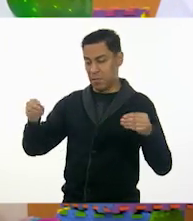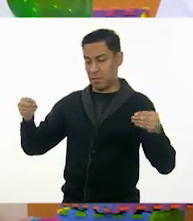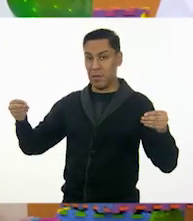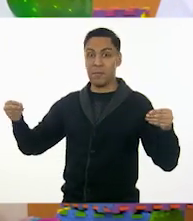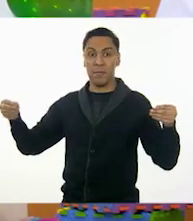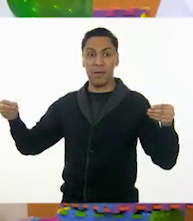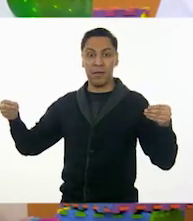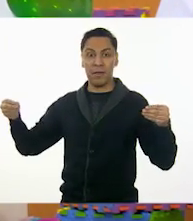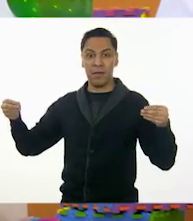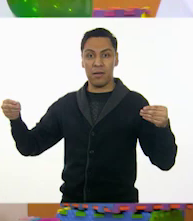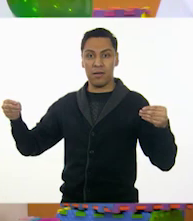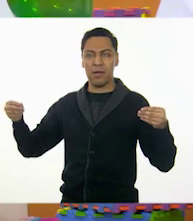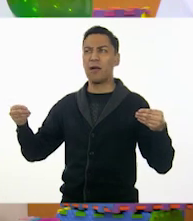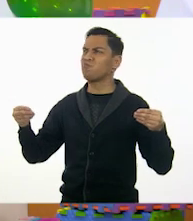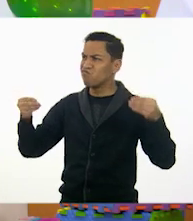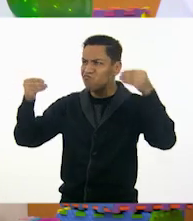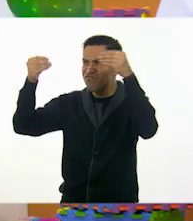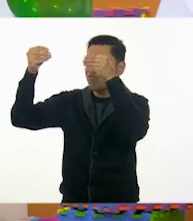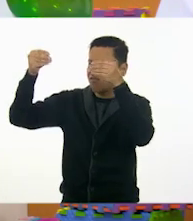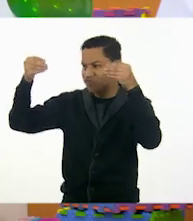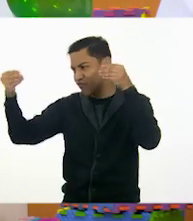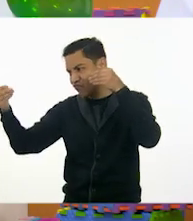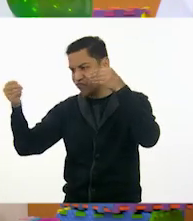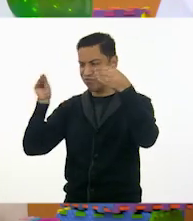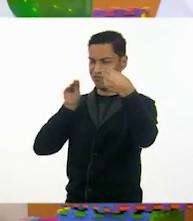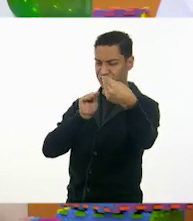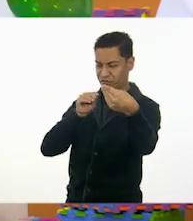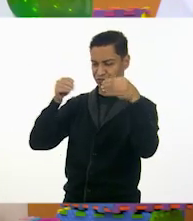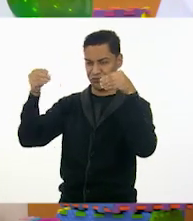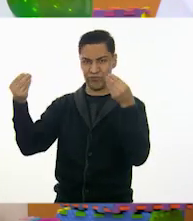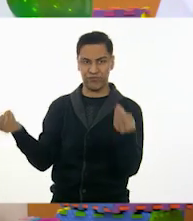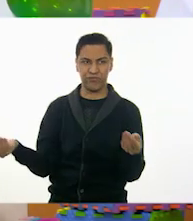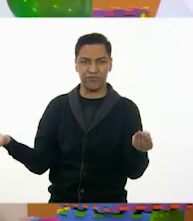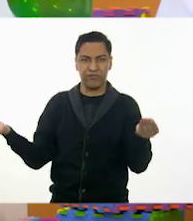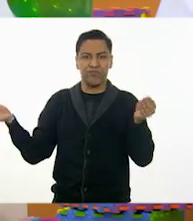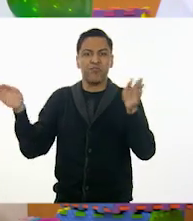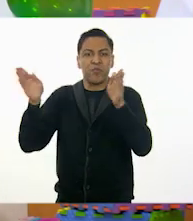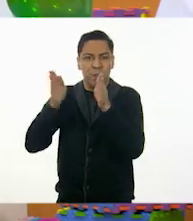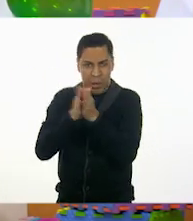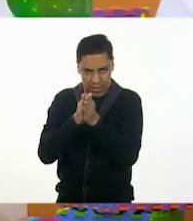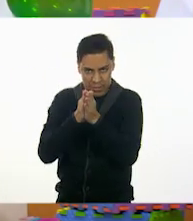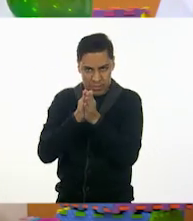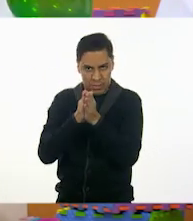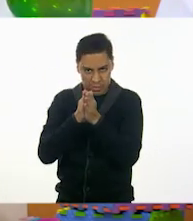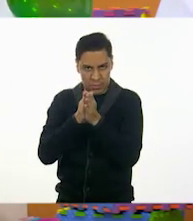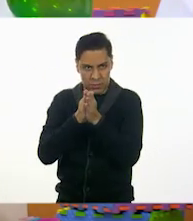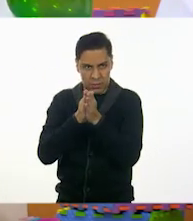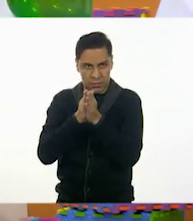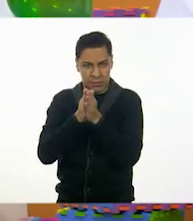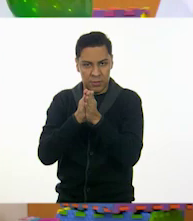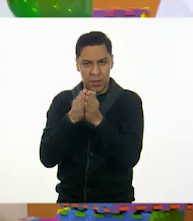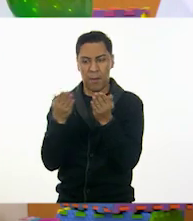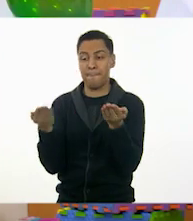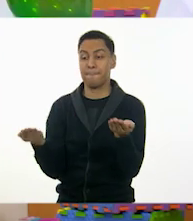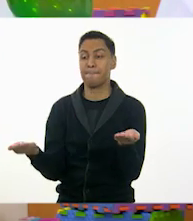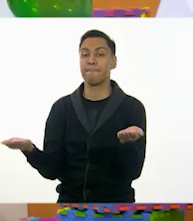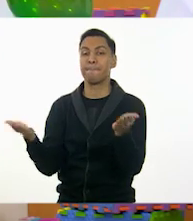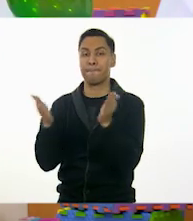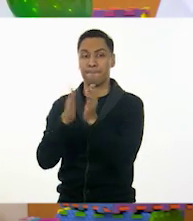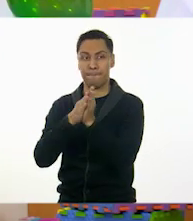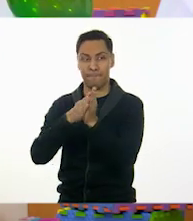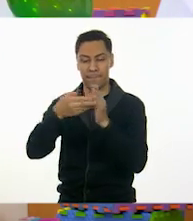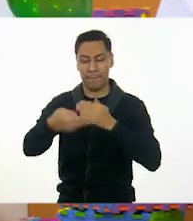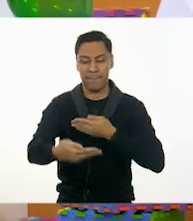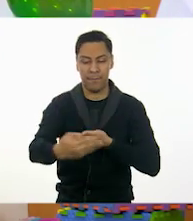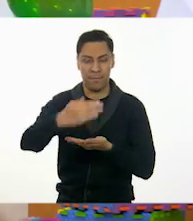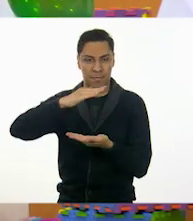Y vamos a ver qué forma sale. Lo vamos a doblar para que sea un poco más parejito. Podemos hacer diferentes